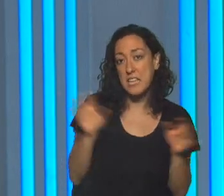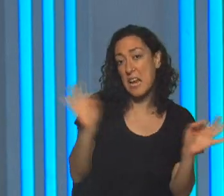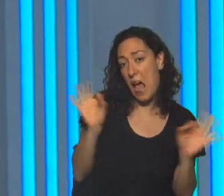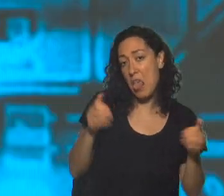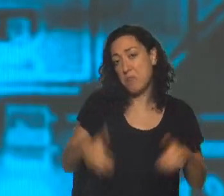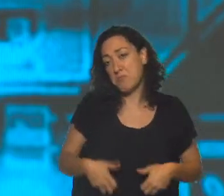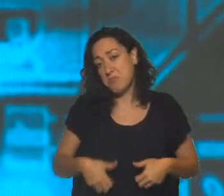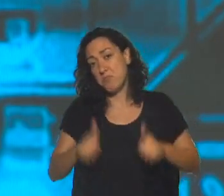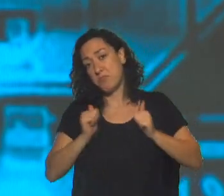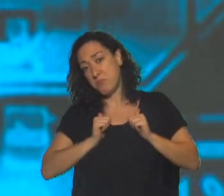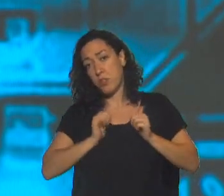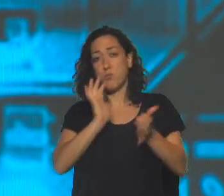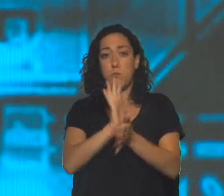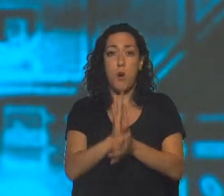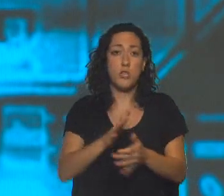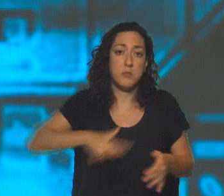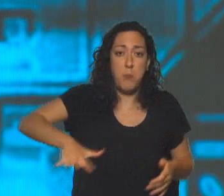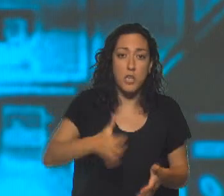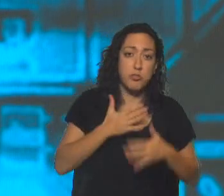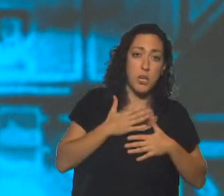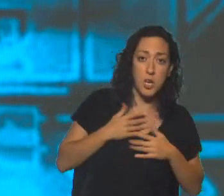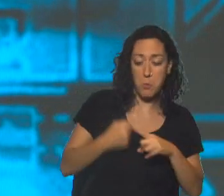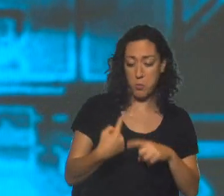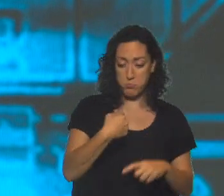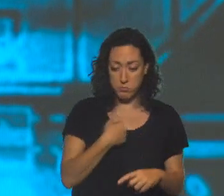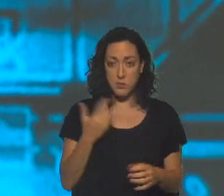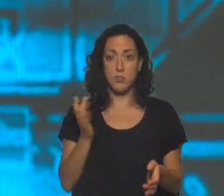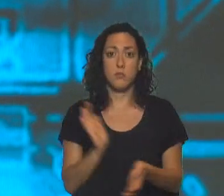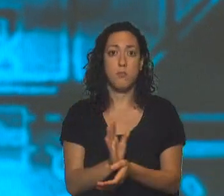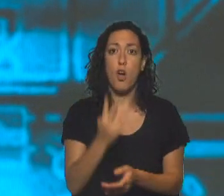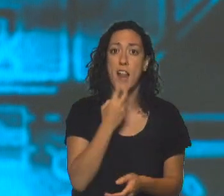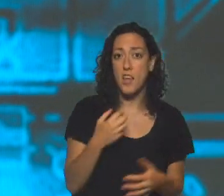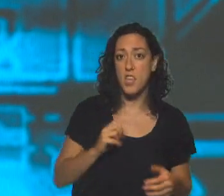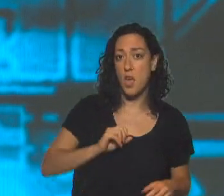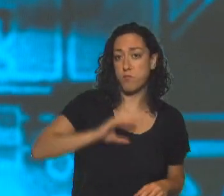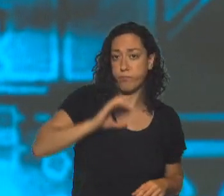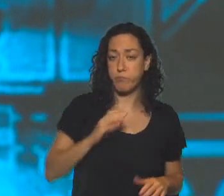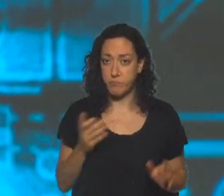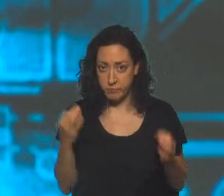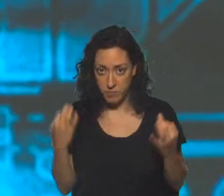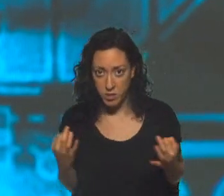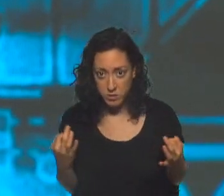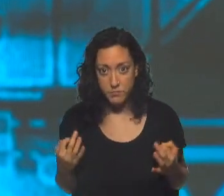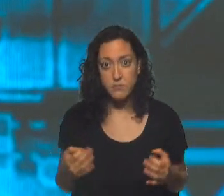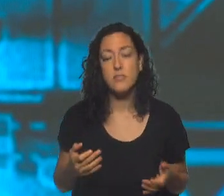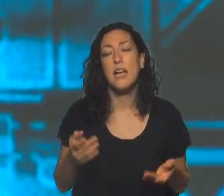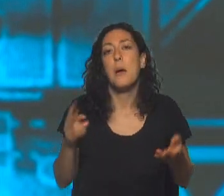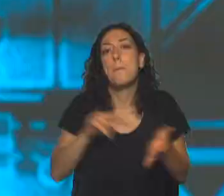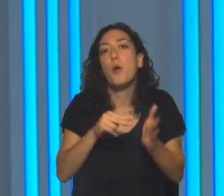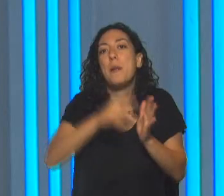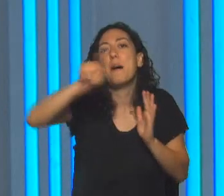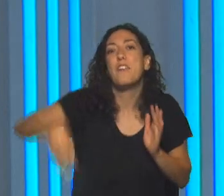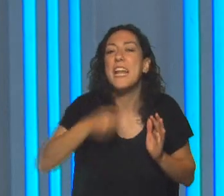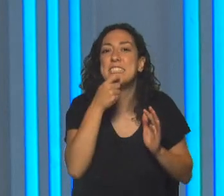también, Por supuesto. Te tomás tu parate, tu espacio y es como también encargar energías. Atención con eso. Nos inspiramos después del